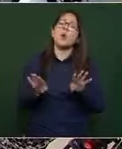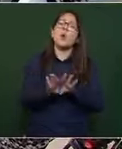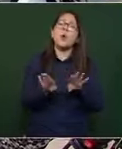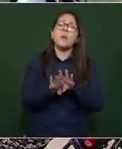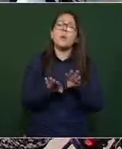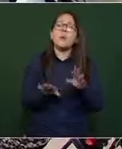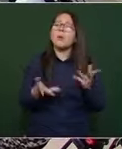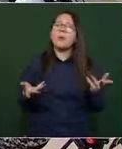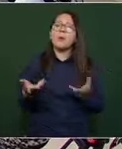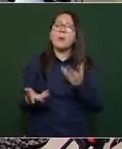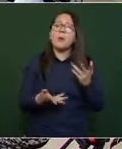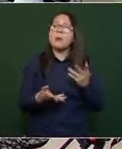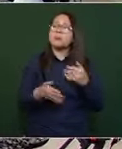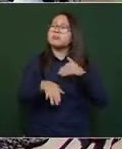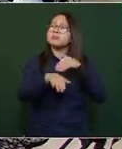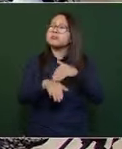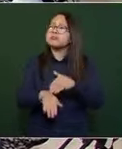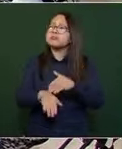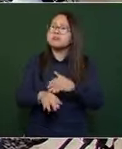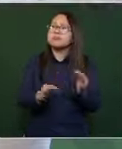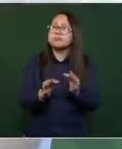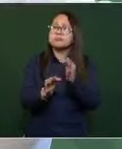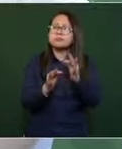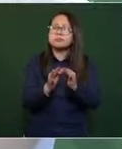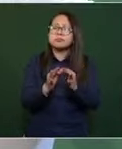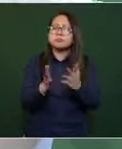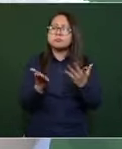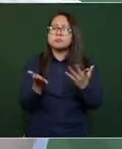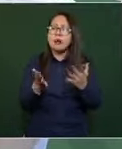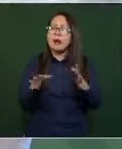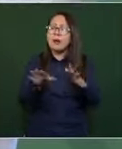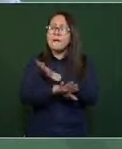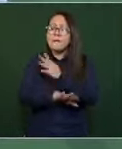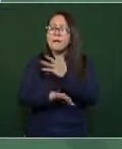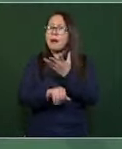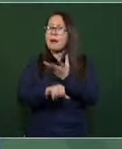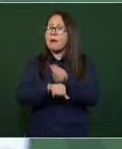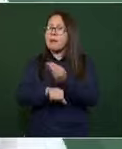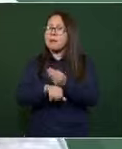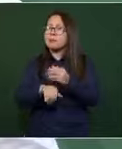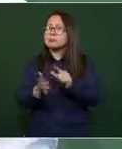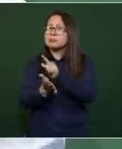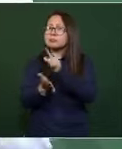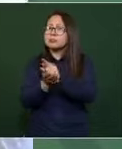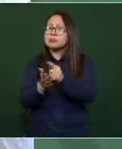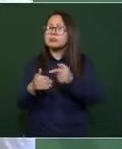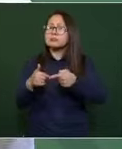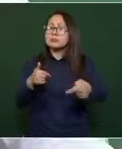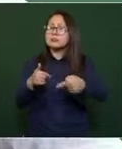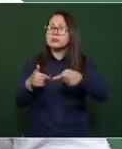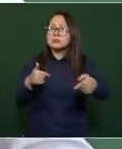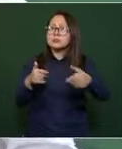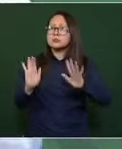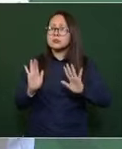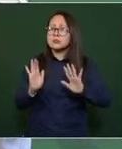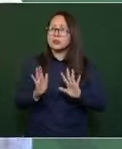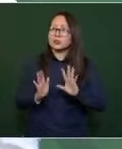No se puede acatar porque entra en vigor hasta enero del año próximo, o sea, se